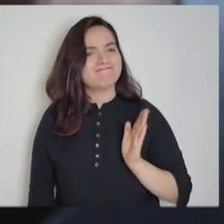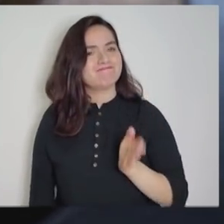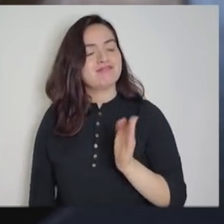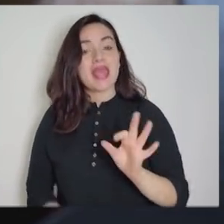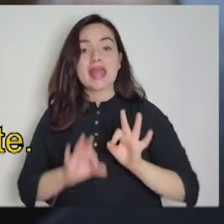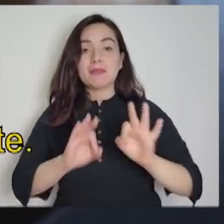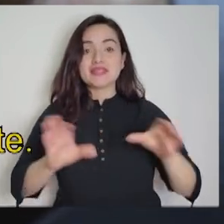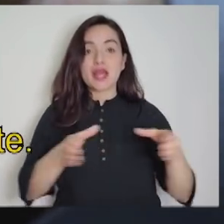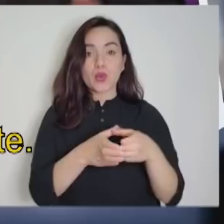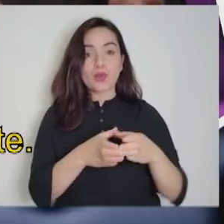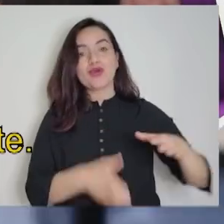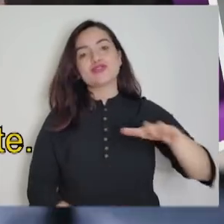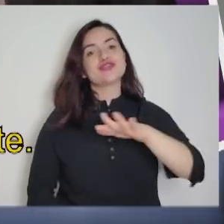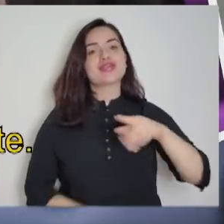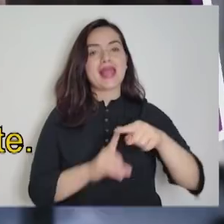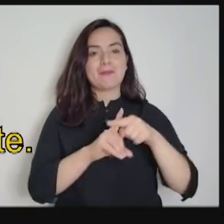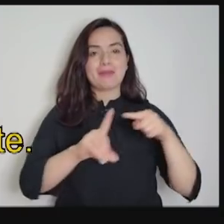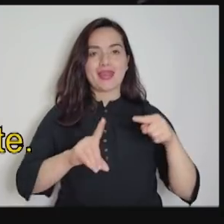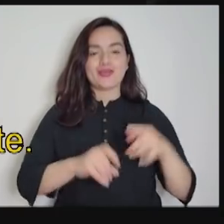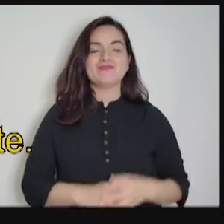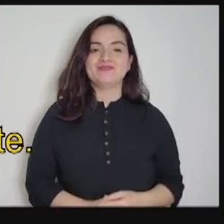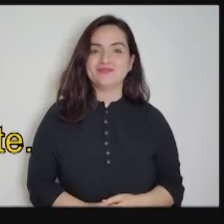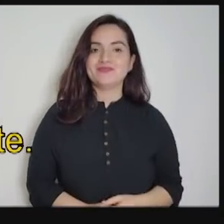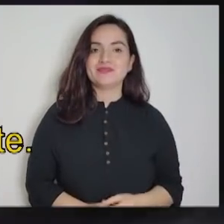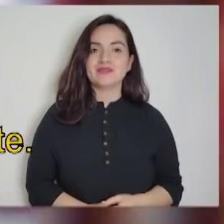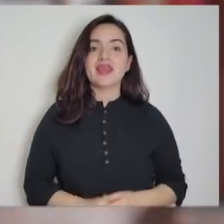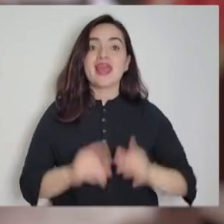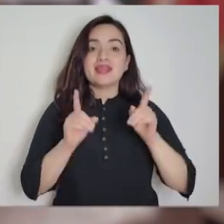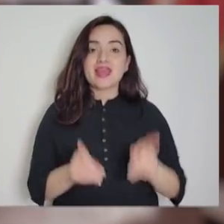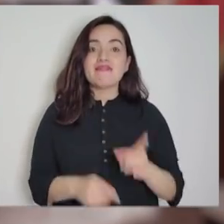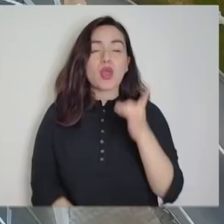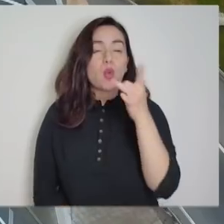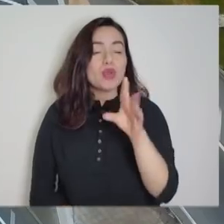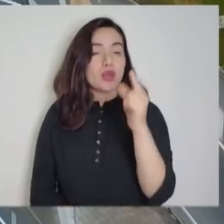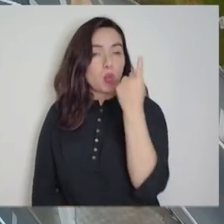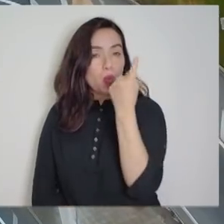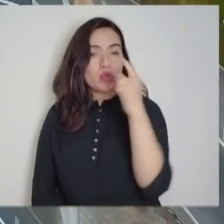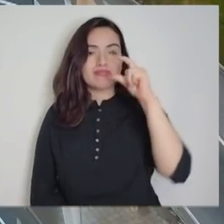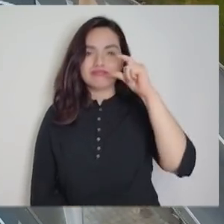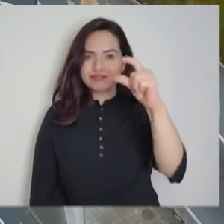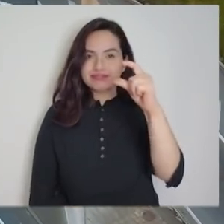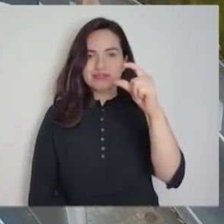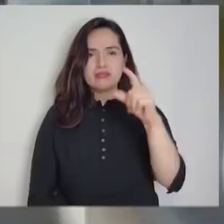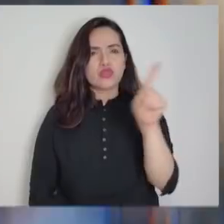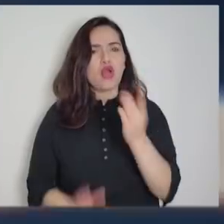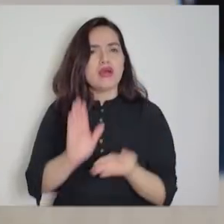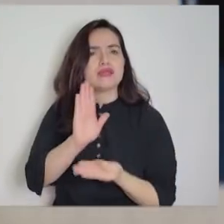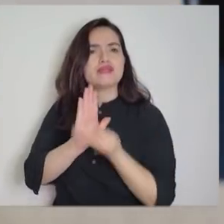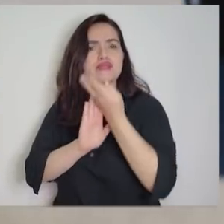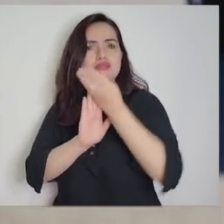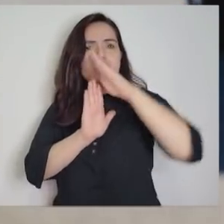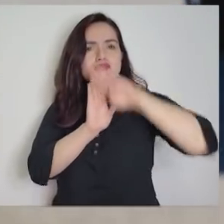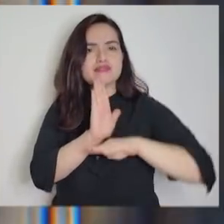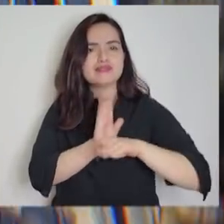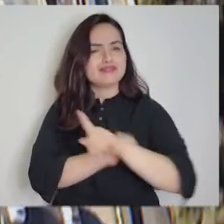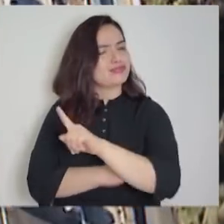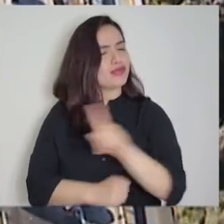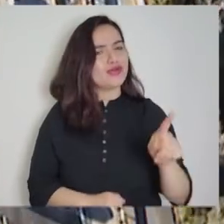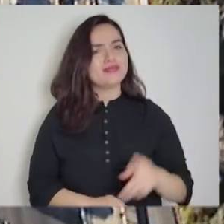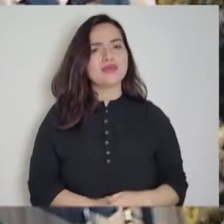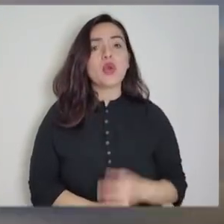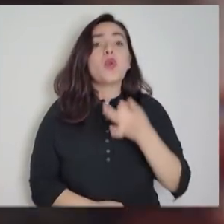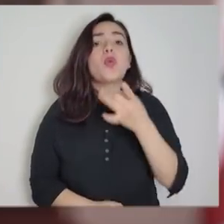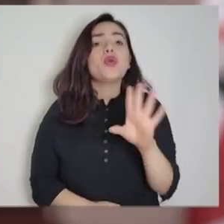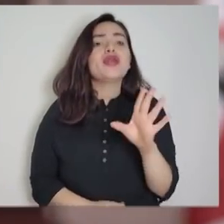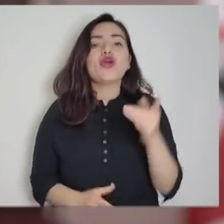consistente, especialmente a la clase media y clase media emergente. Tenemos que tener una sola tarifa única, no más tarifa alta y